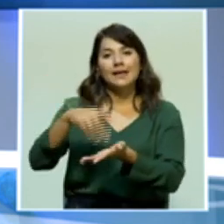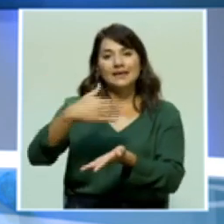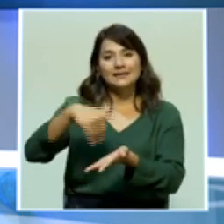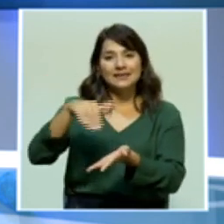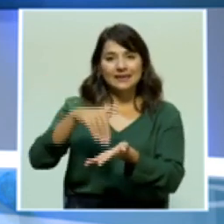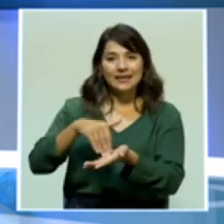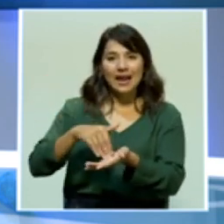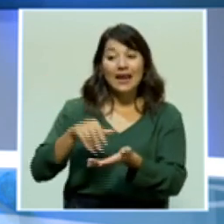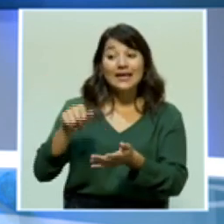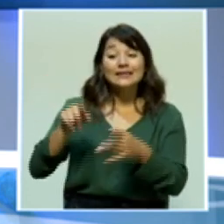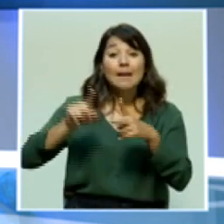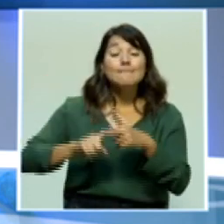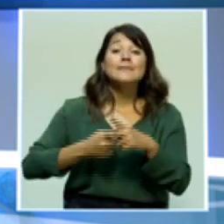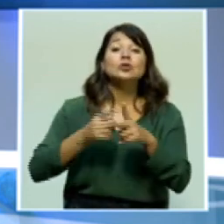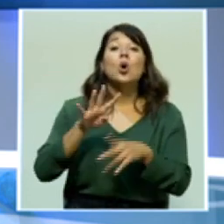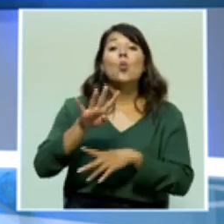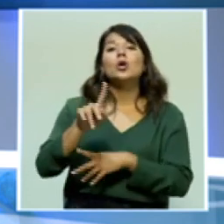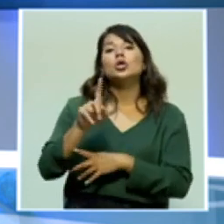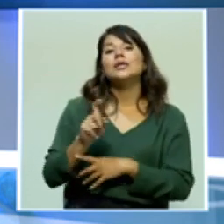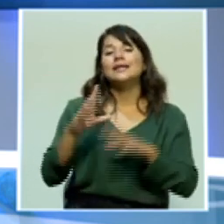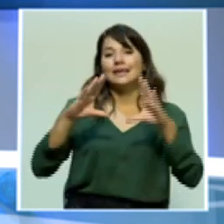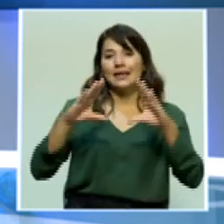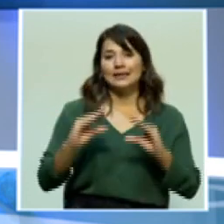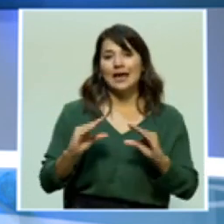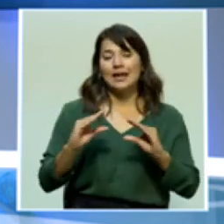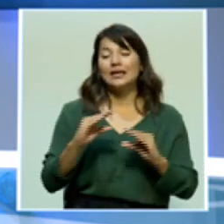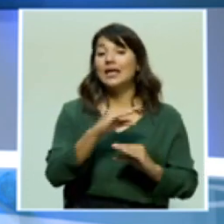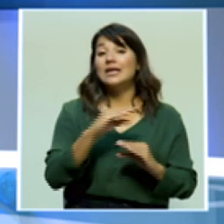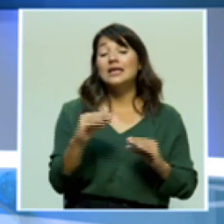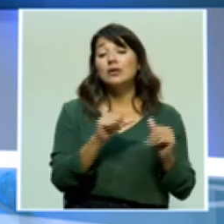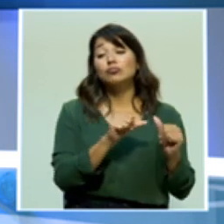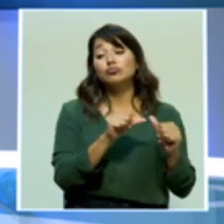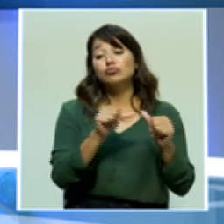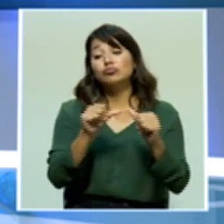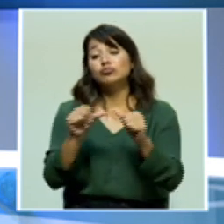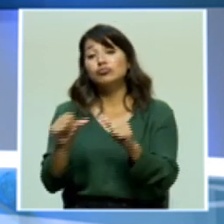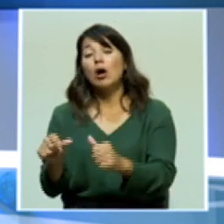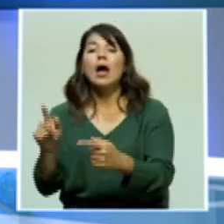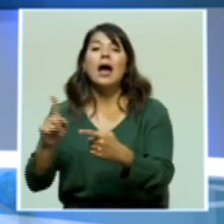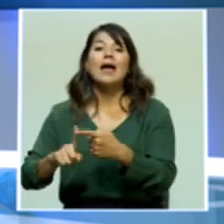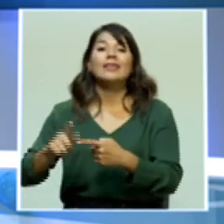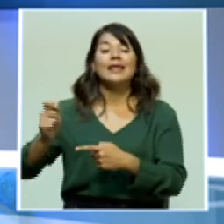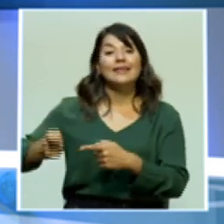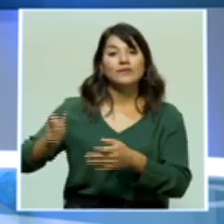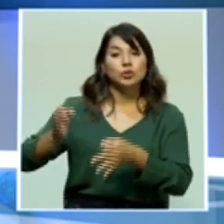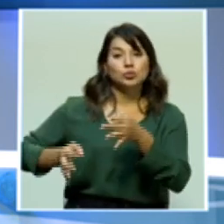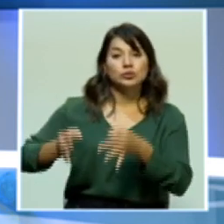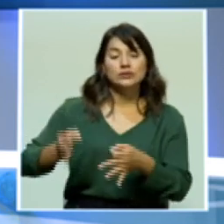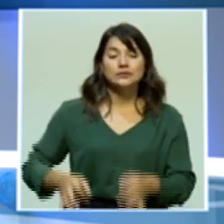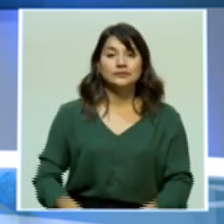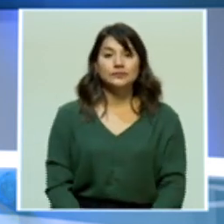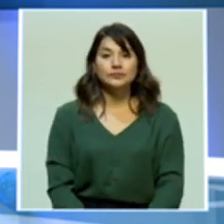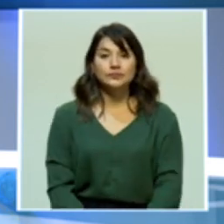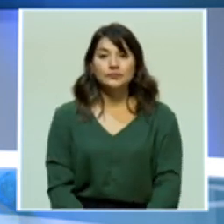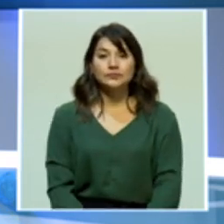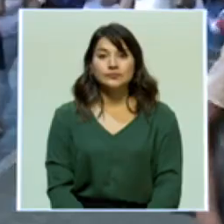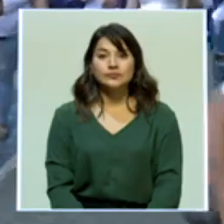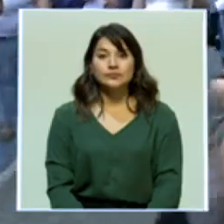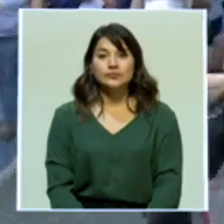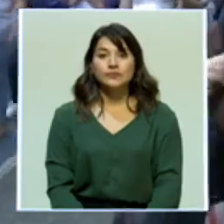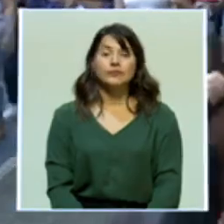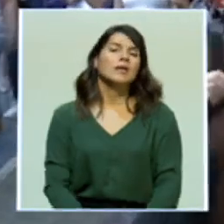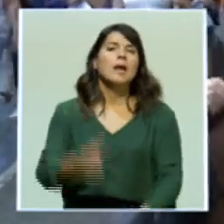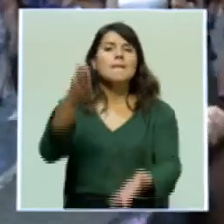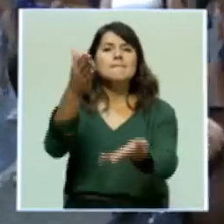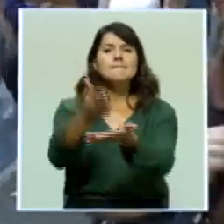marcha arrancó a las 4.30 de la tarde y se desplazó hasta los tribunales de justicia. Un